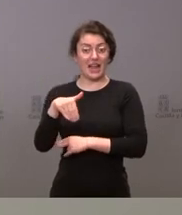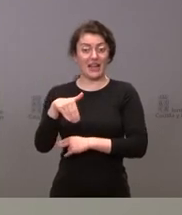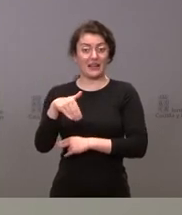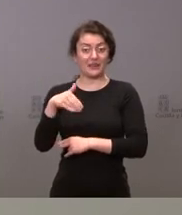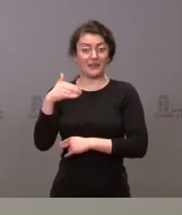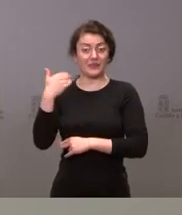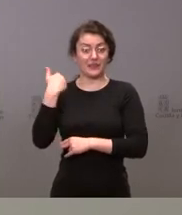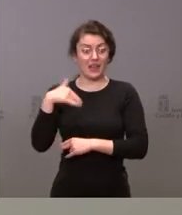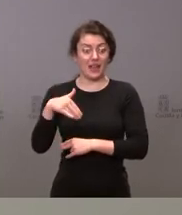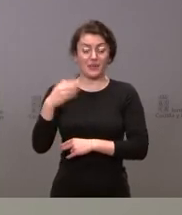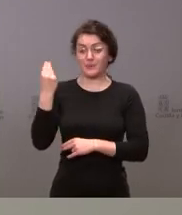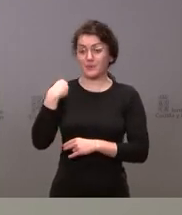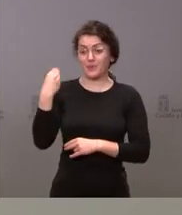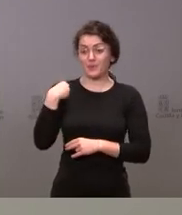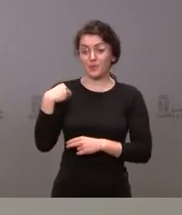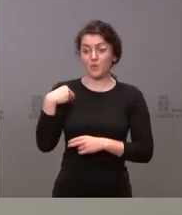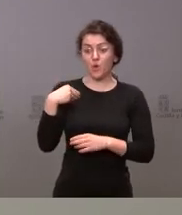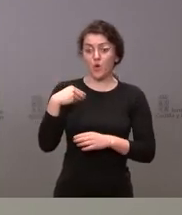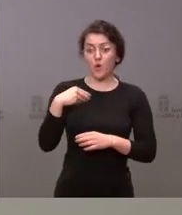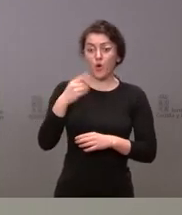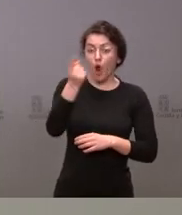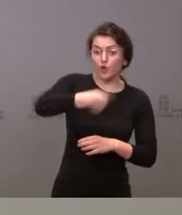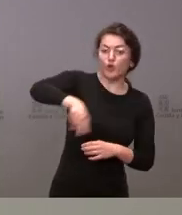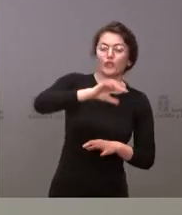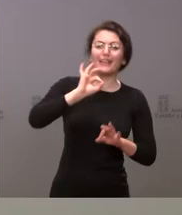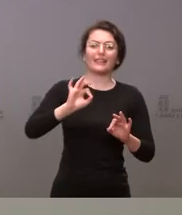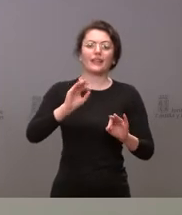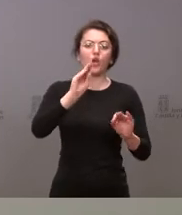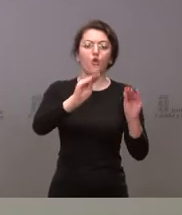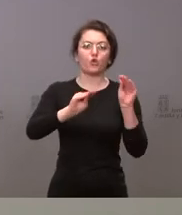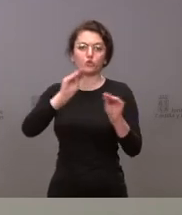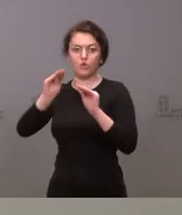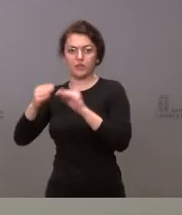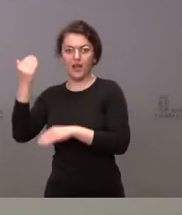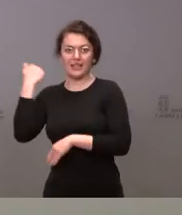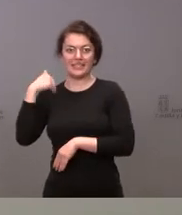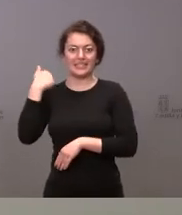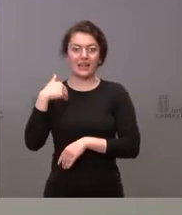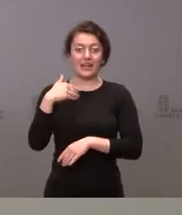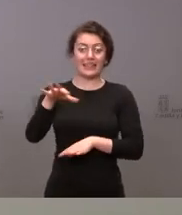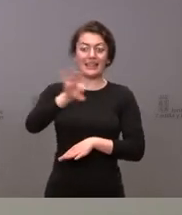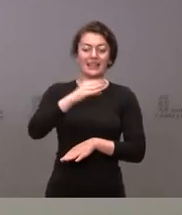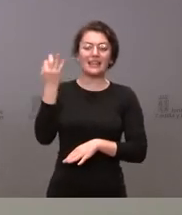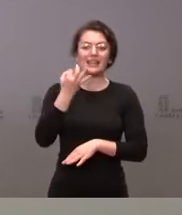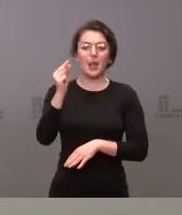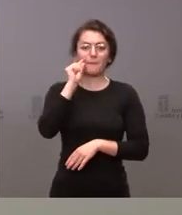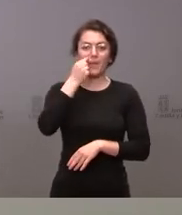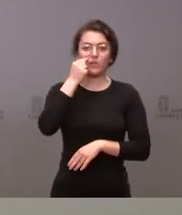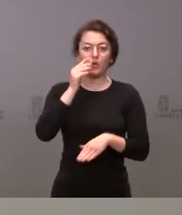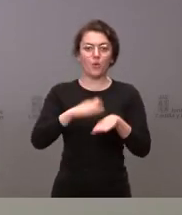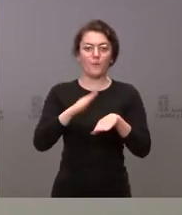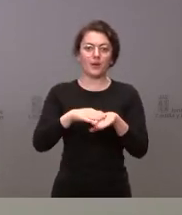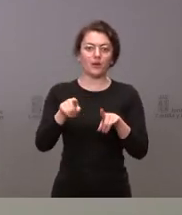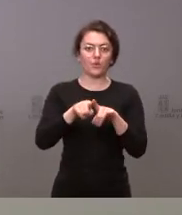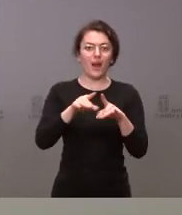visto la ronda de consultas de proponer a Alfonso Fernández de Mayoco como candidato a la presidencia de la Junta de Castilla y León